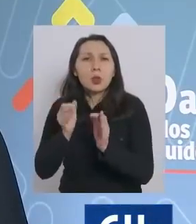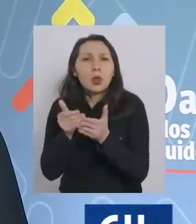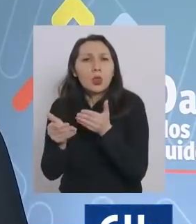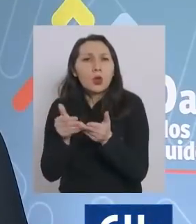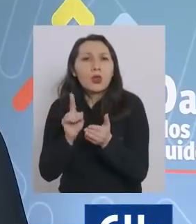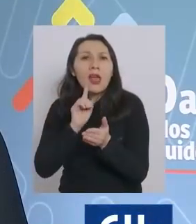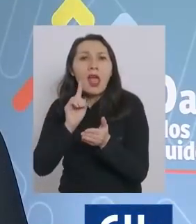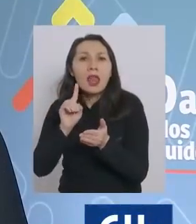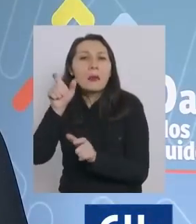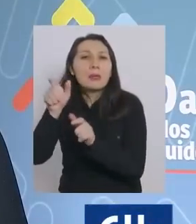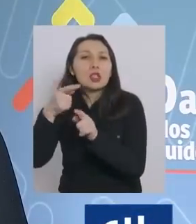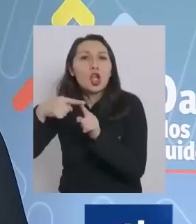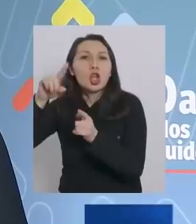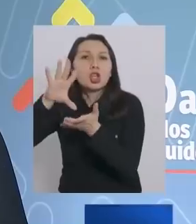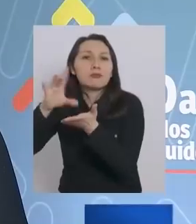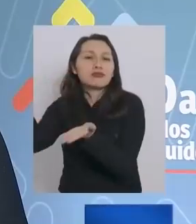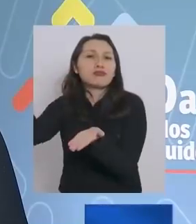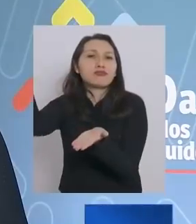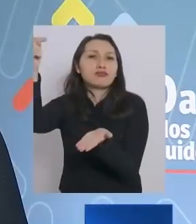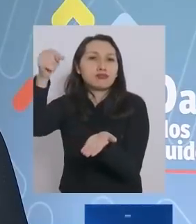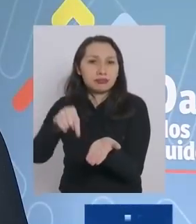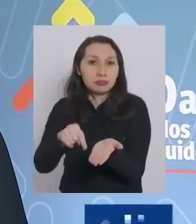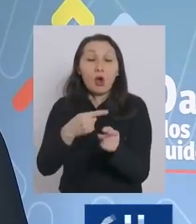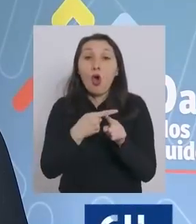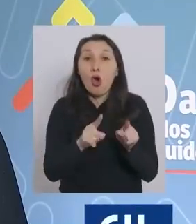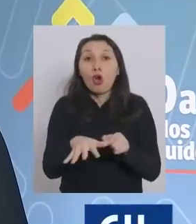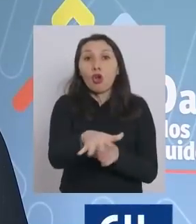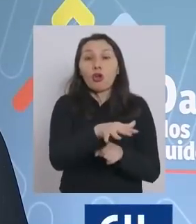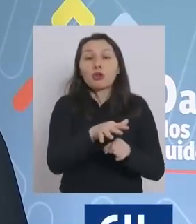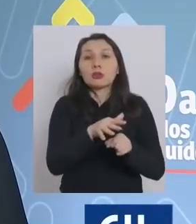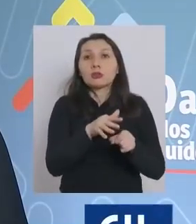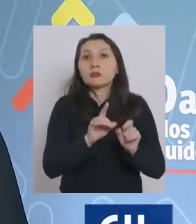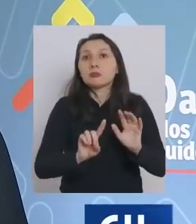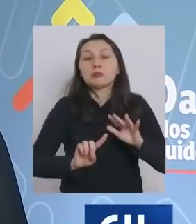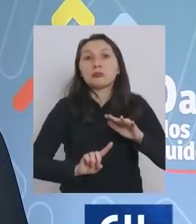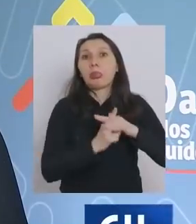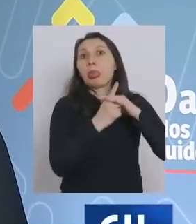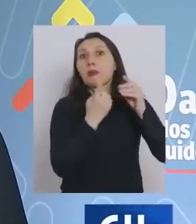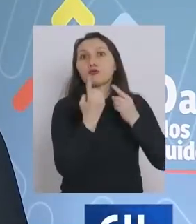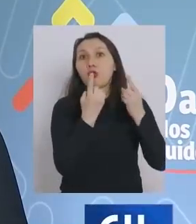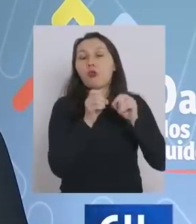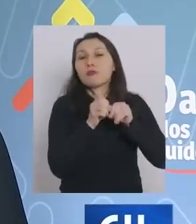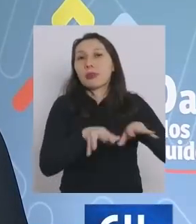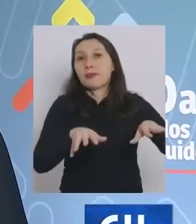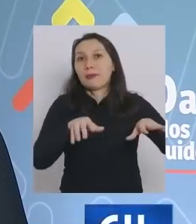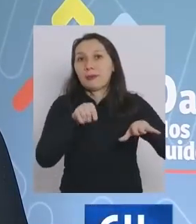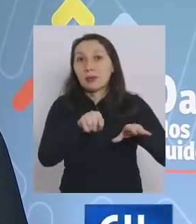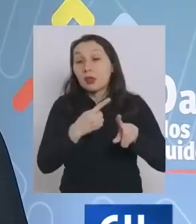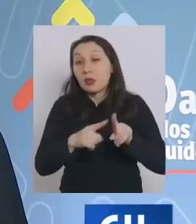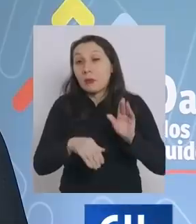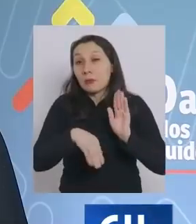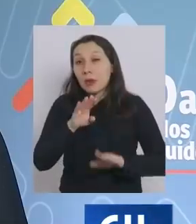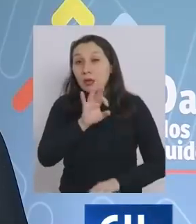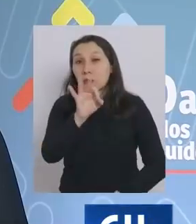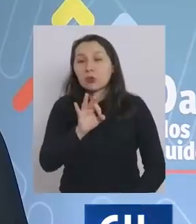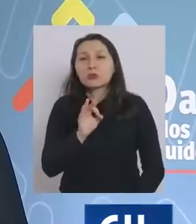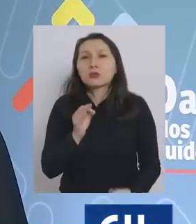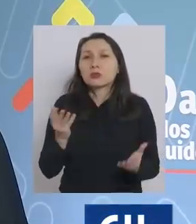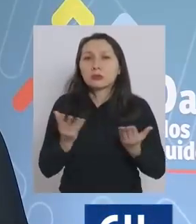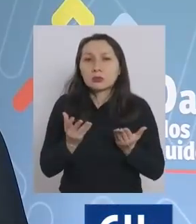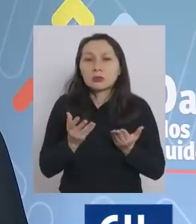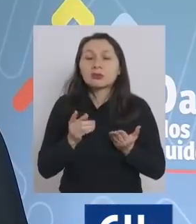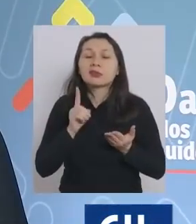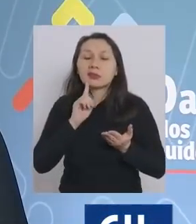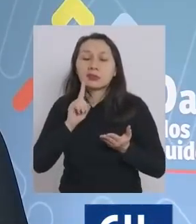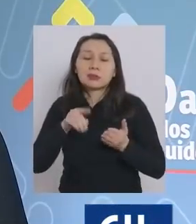son viajeros el otro porcentaje son comunitarios y en ese sentido el mayor porcentaje de ellos se ocupa están